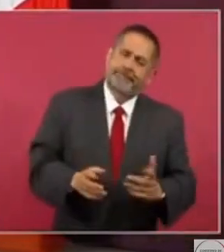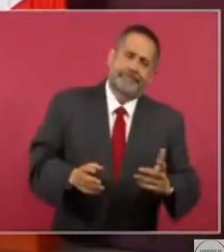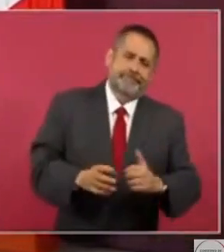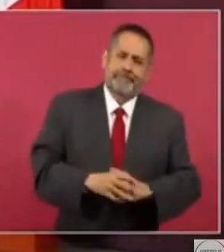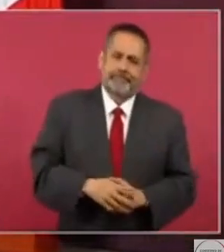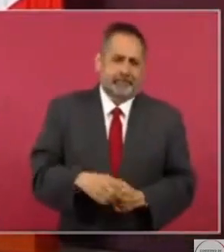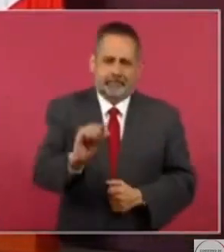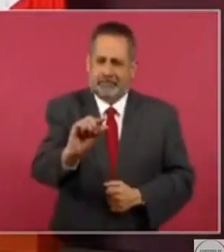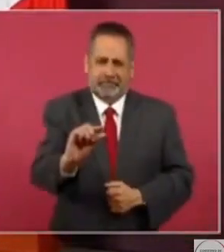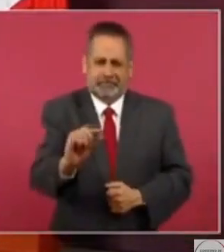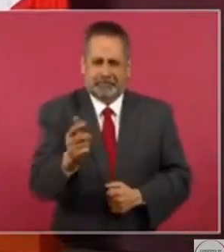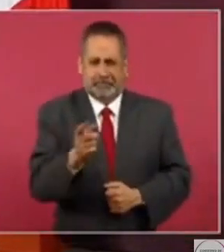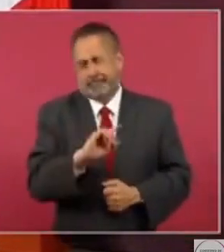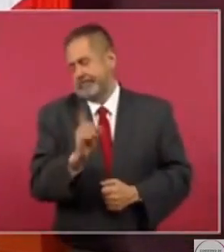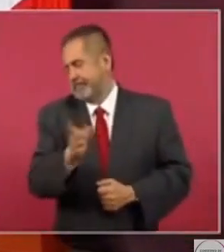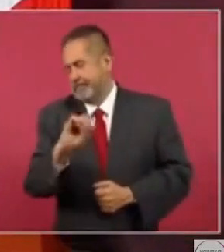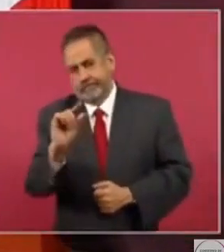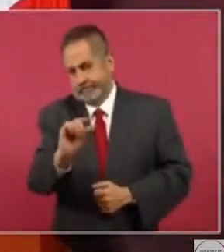está muy poquito.